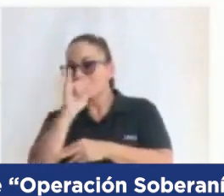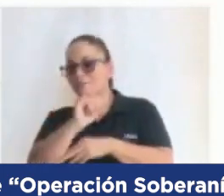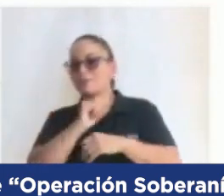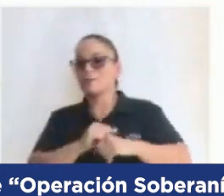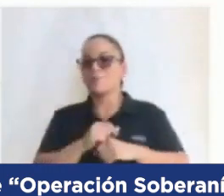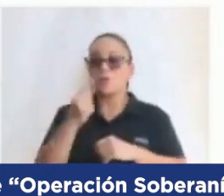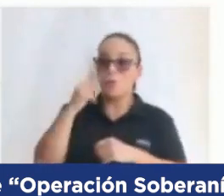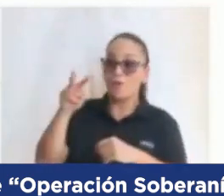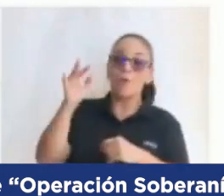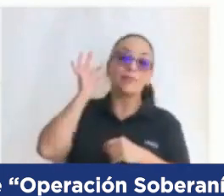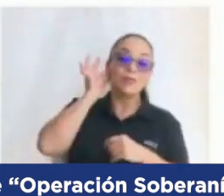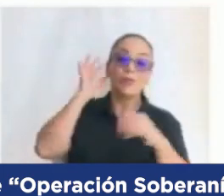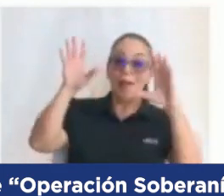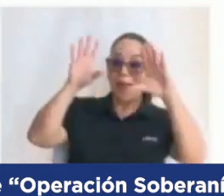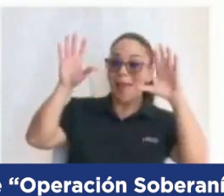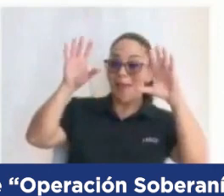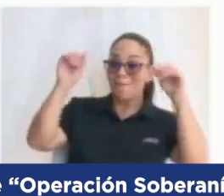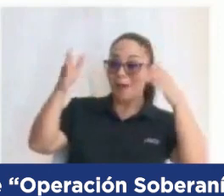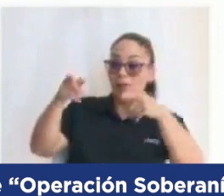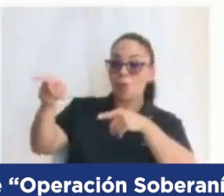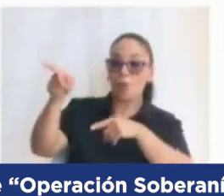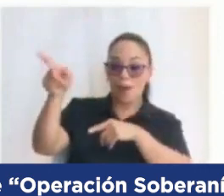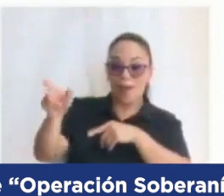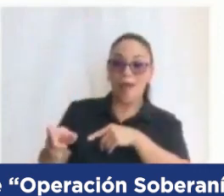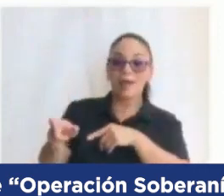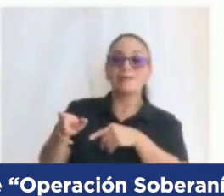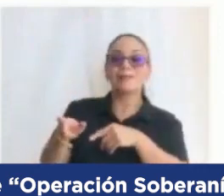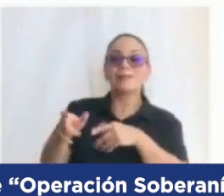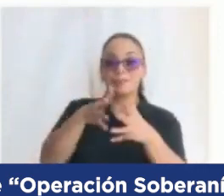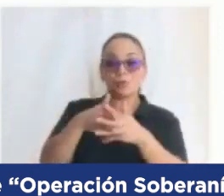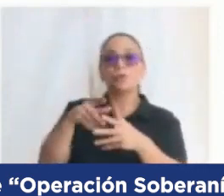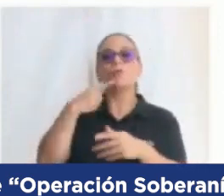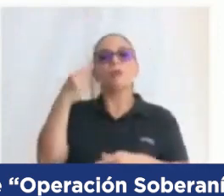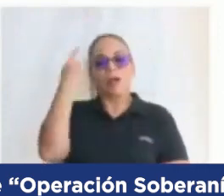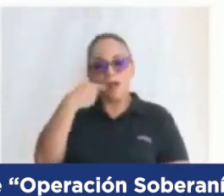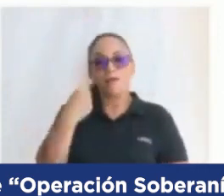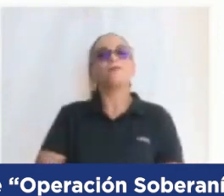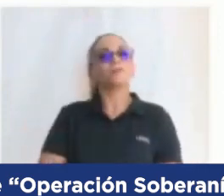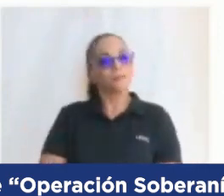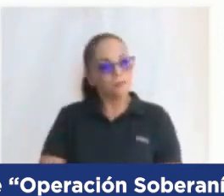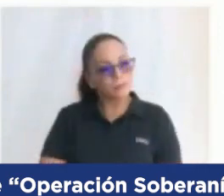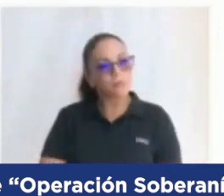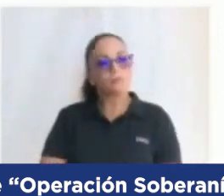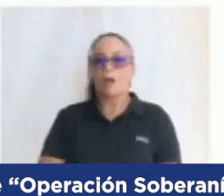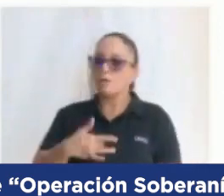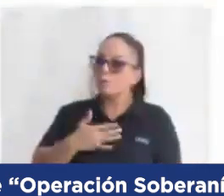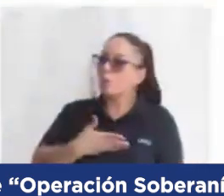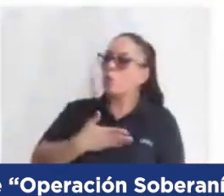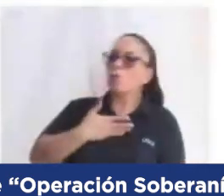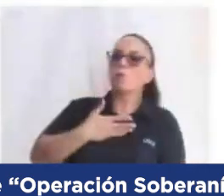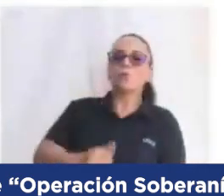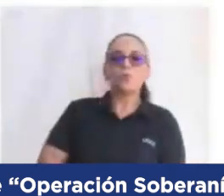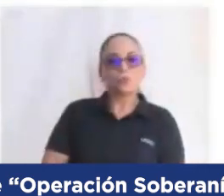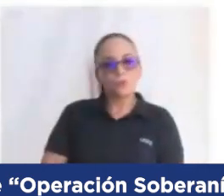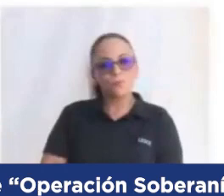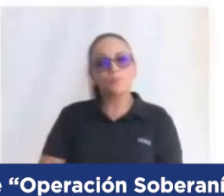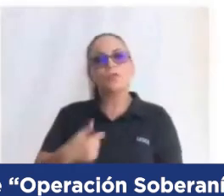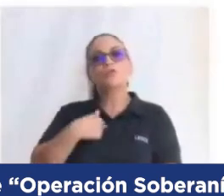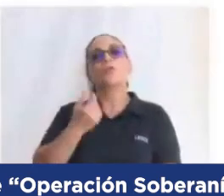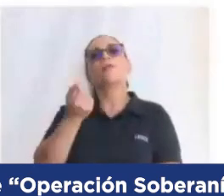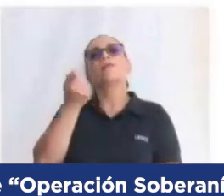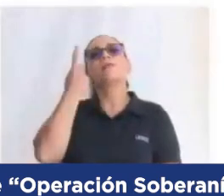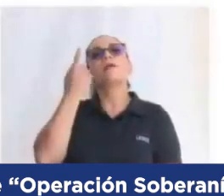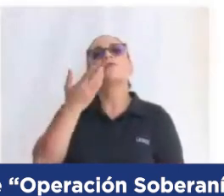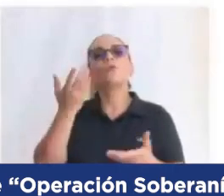la señora embajadora de los Estados Unidos asentando que orgulloso me hace eso Entiendo que Costa